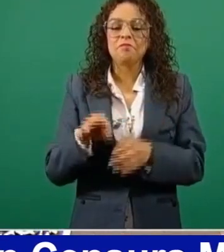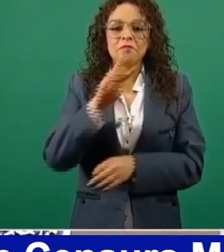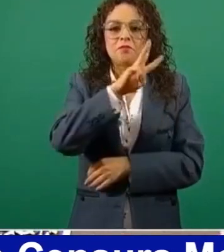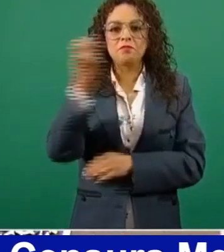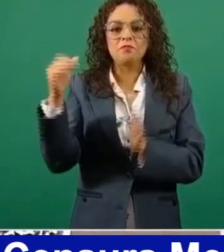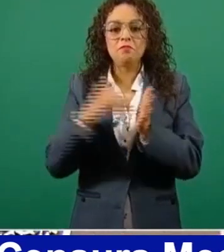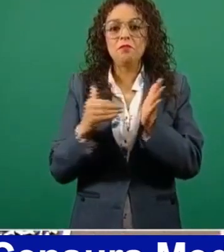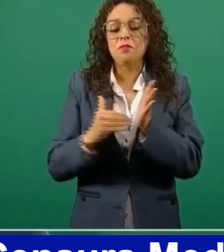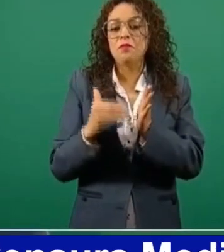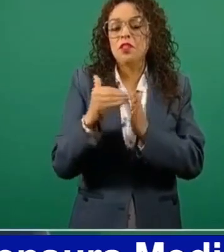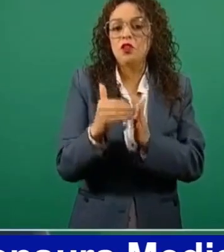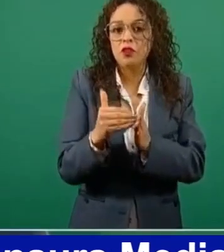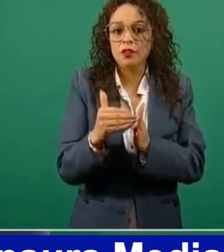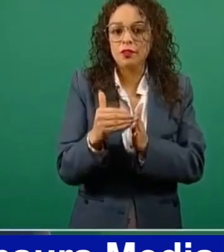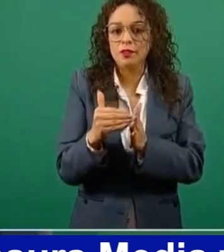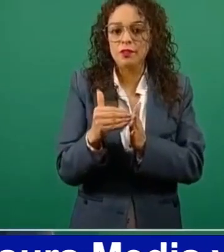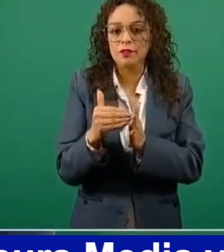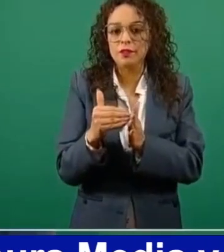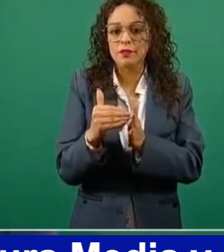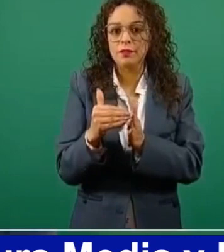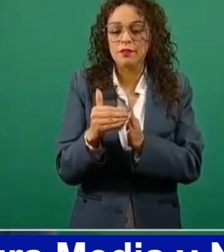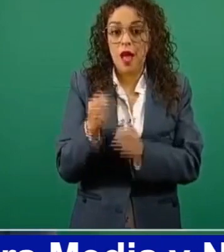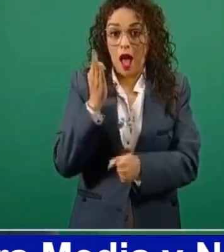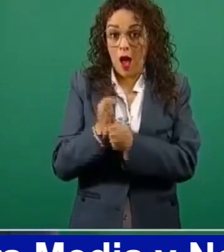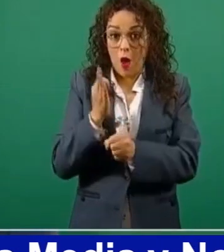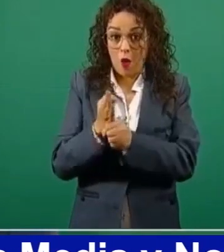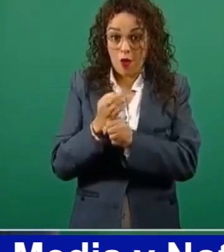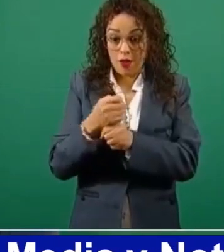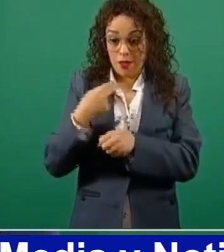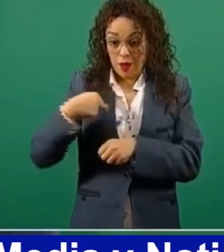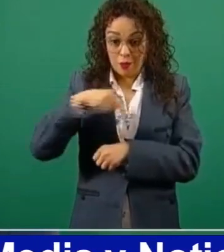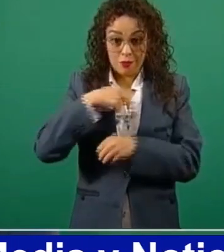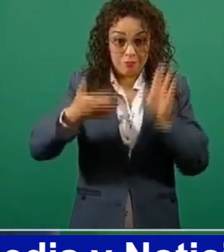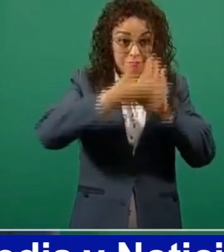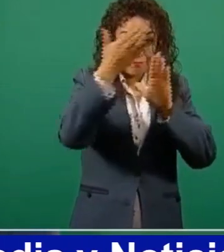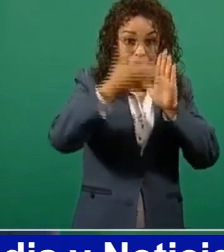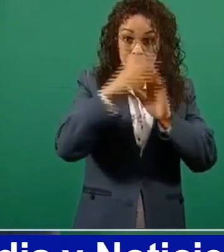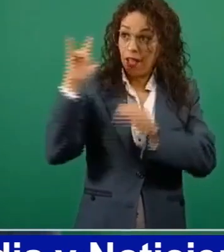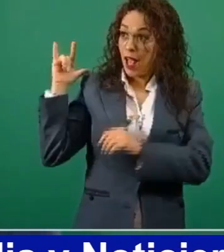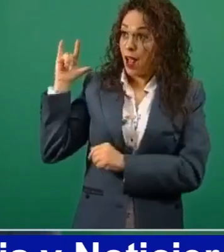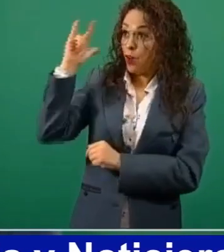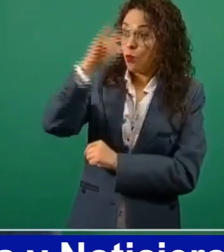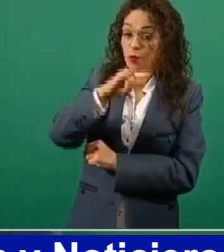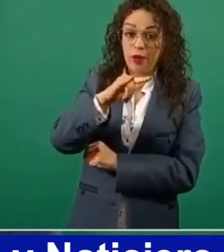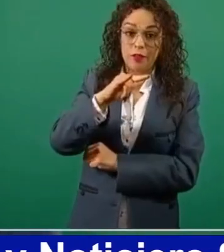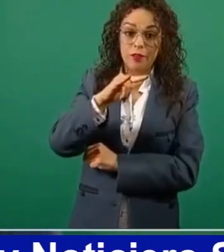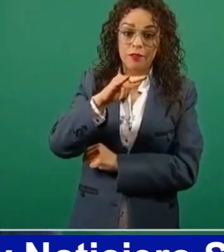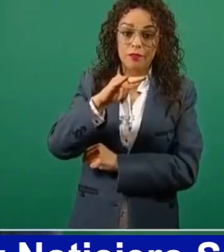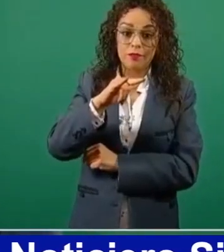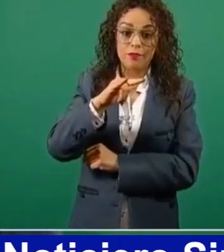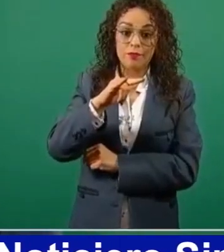millones con el aeropuerto que estamos construyendo en